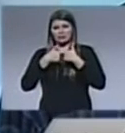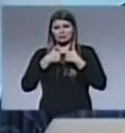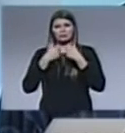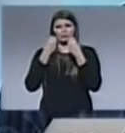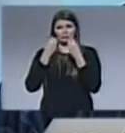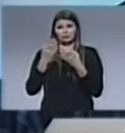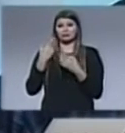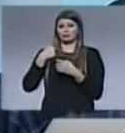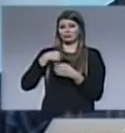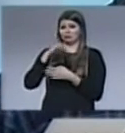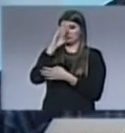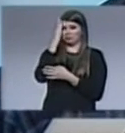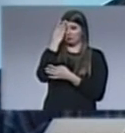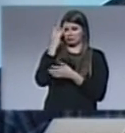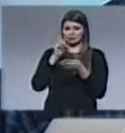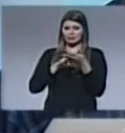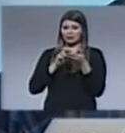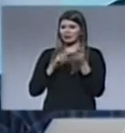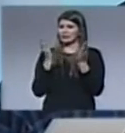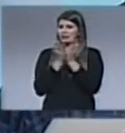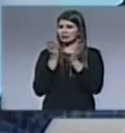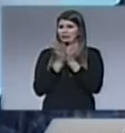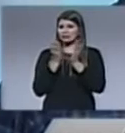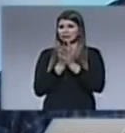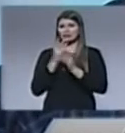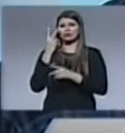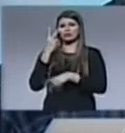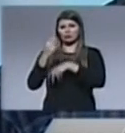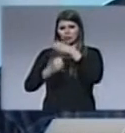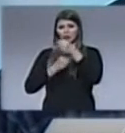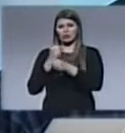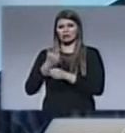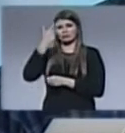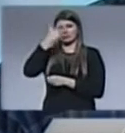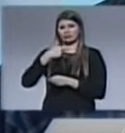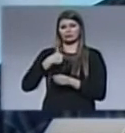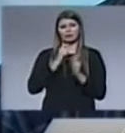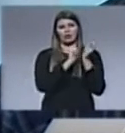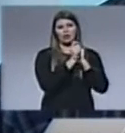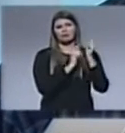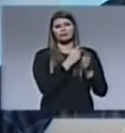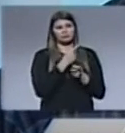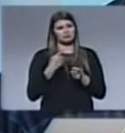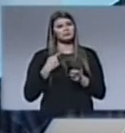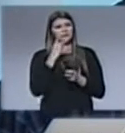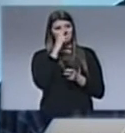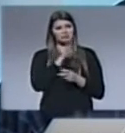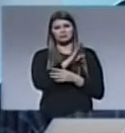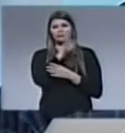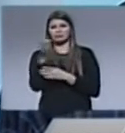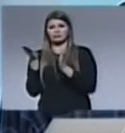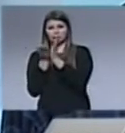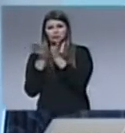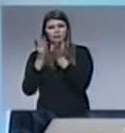Entonces, después de mi conversión, leer mucho la Biblia, después de dos años decidí, hablé con mi pastor y dije, quiero ir a un seminario,